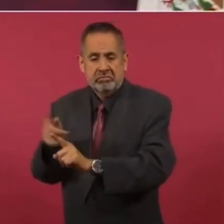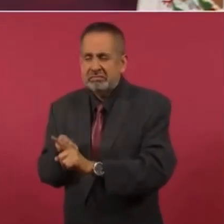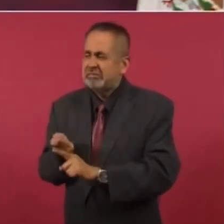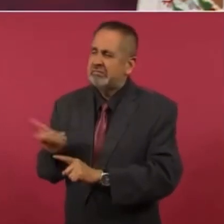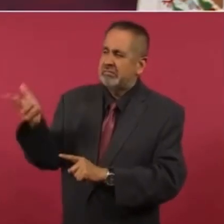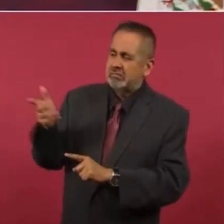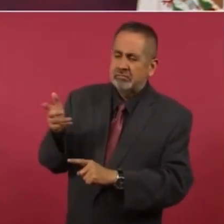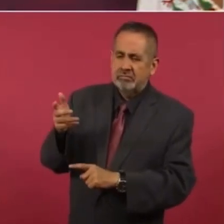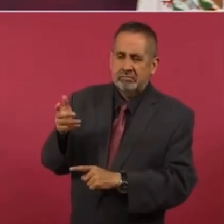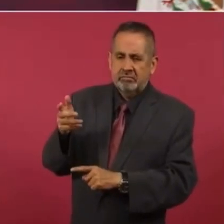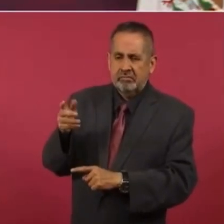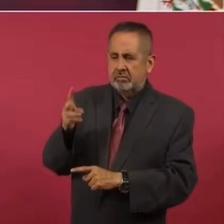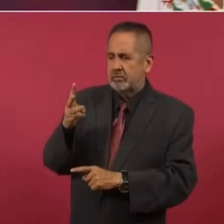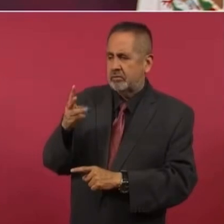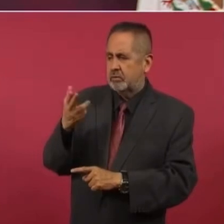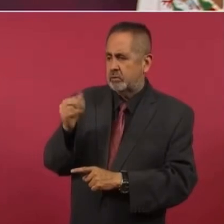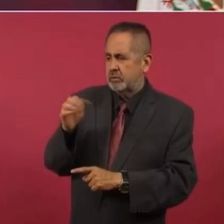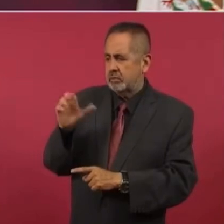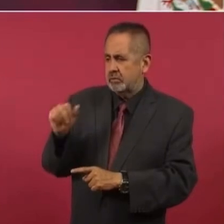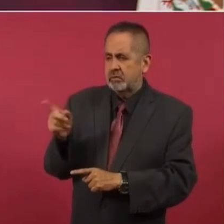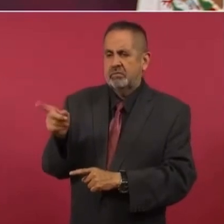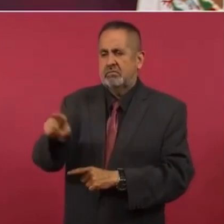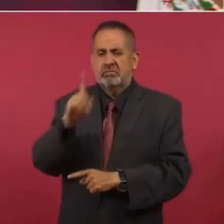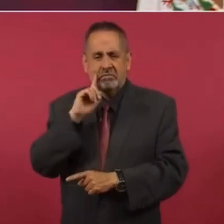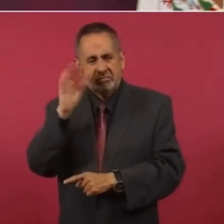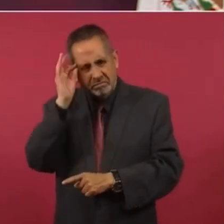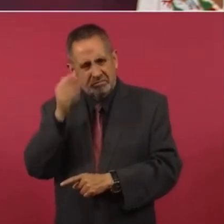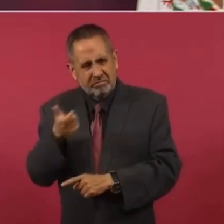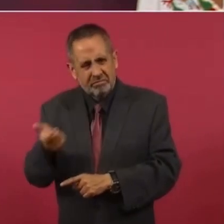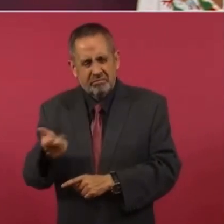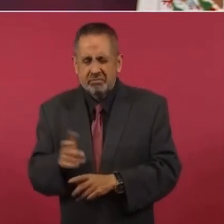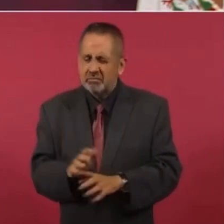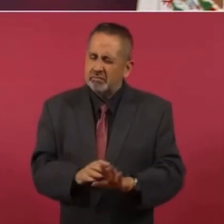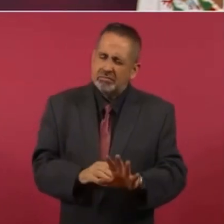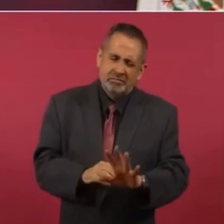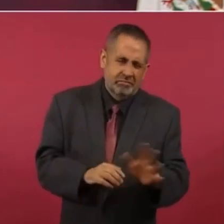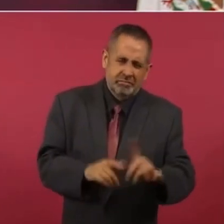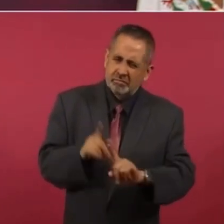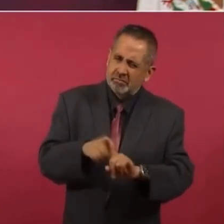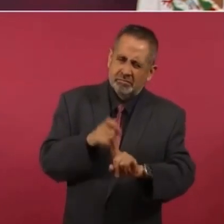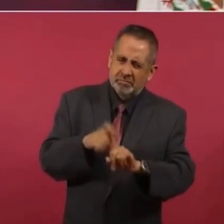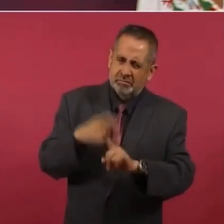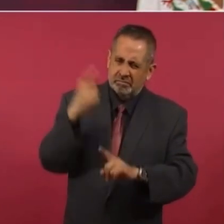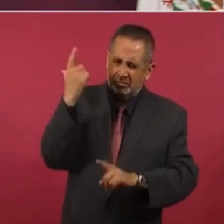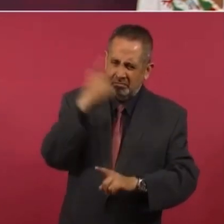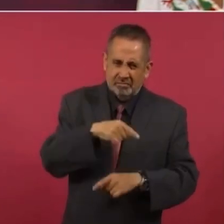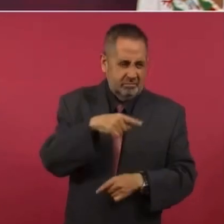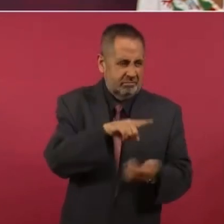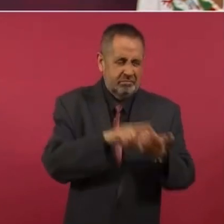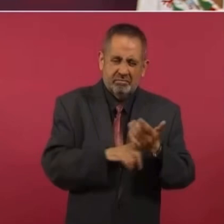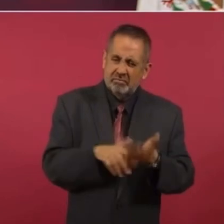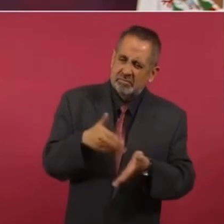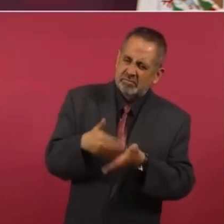No, estaba cañón el racismo.